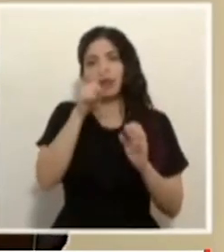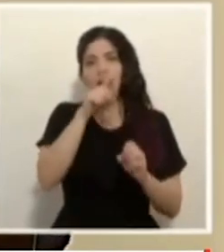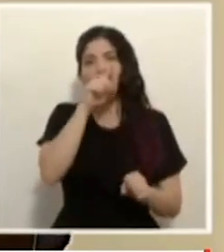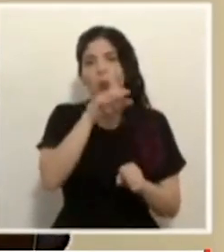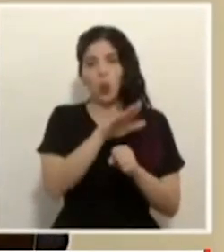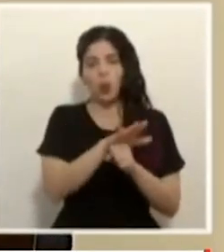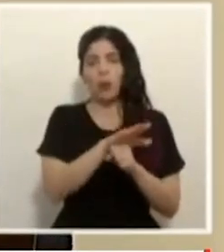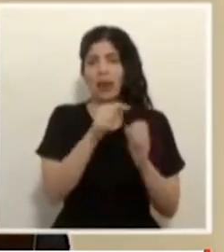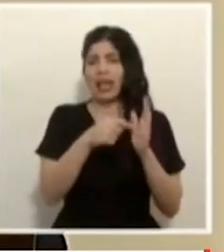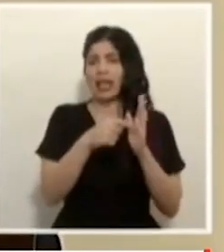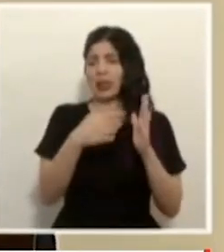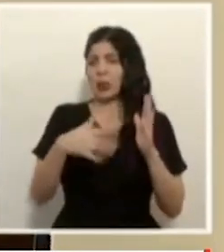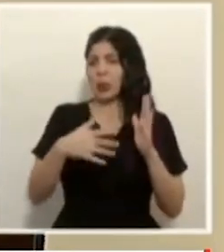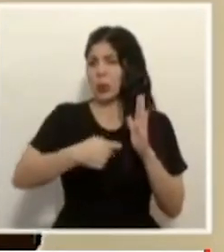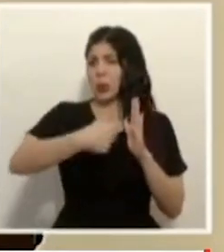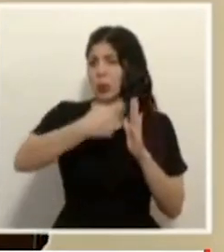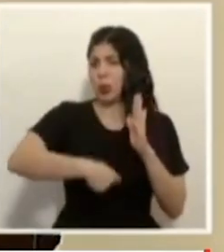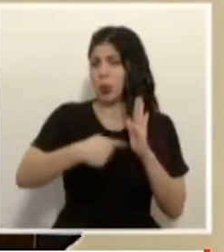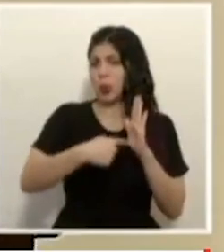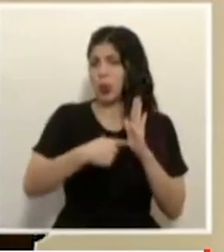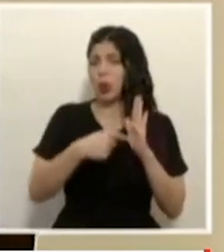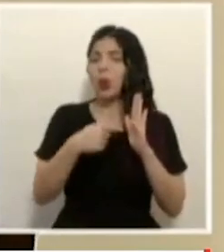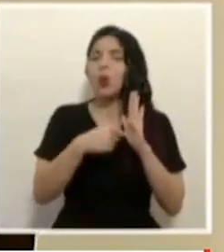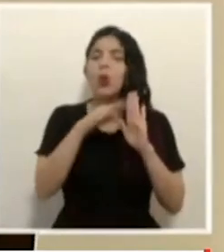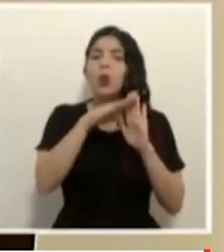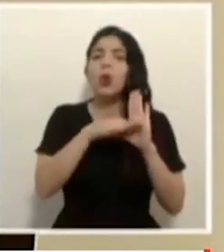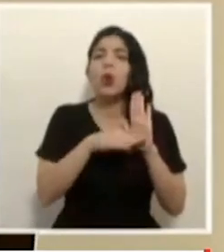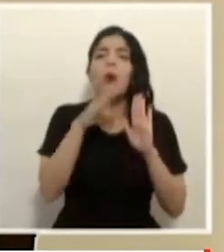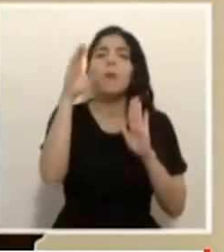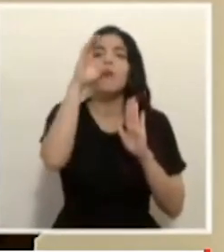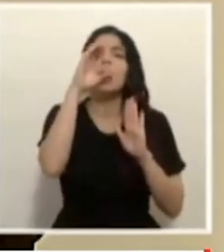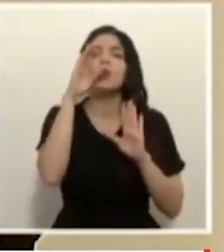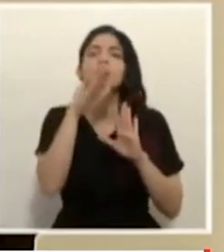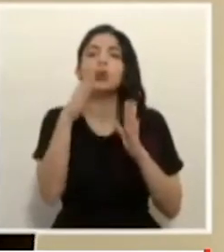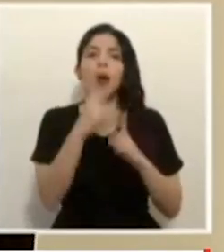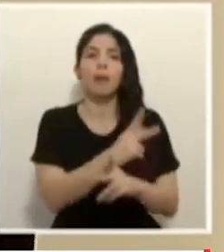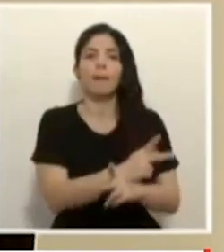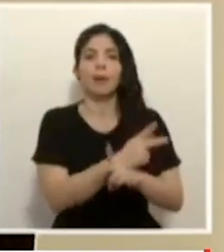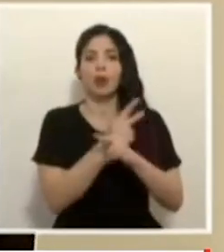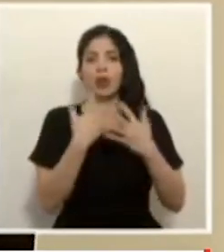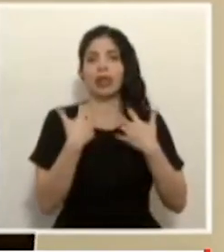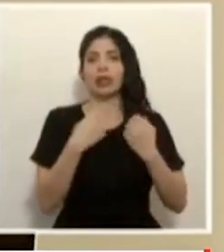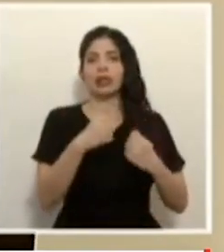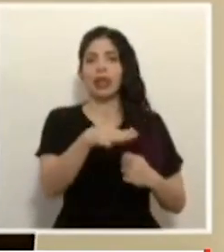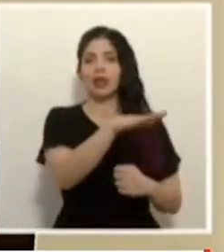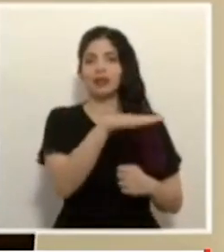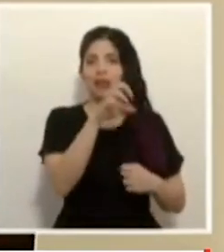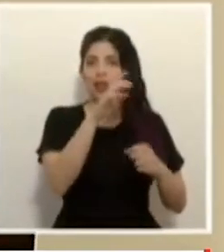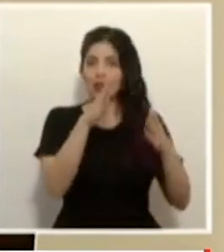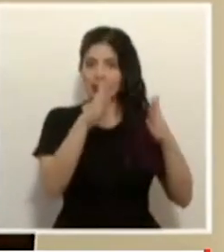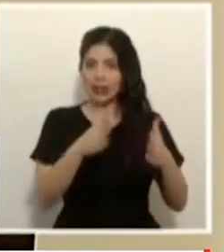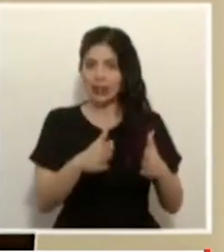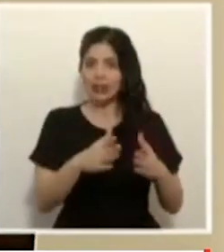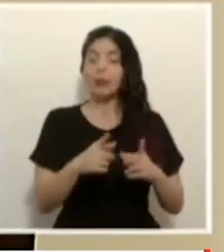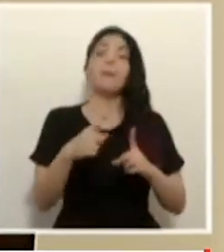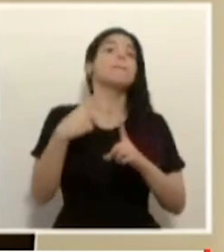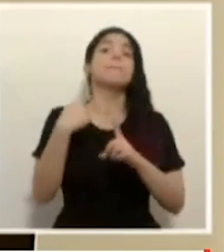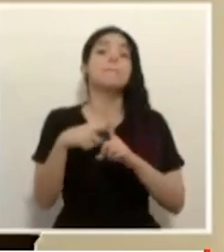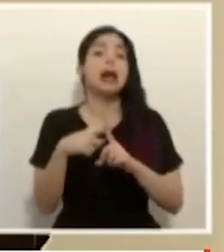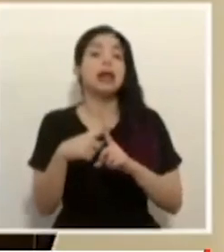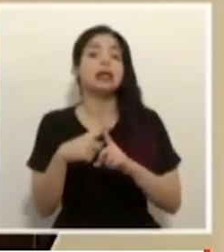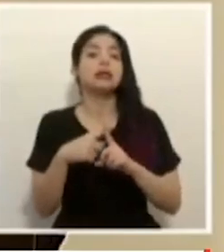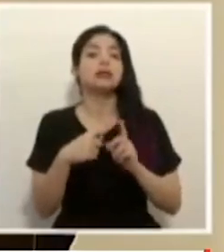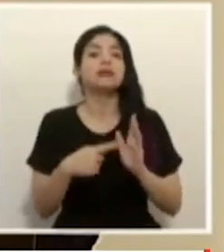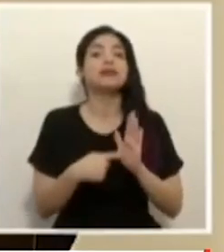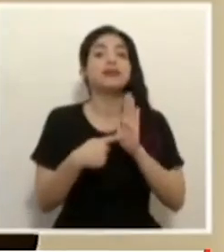fueron pensados en la dirección de proteger la salud de los costarricenses, pero también dar señales